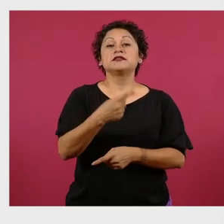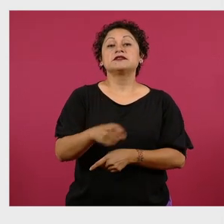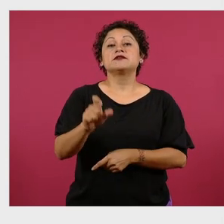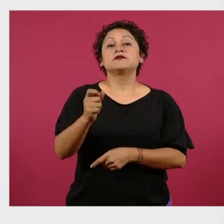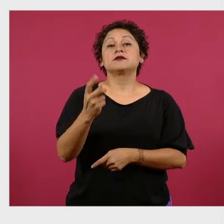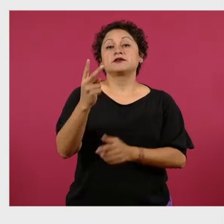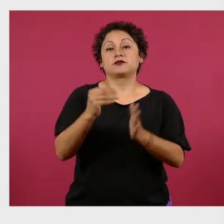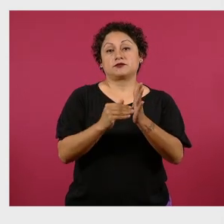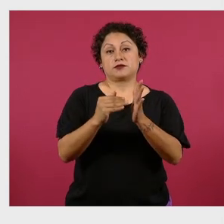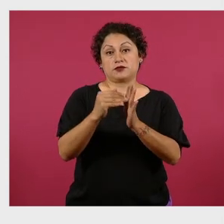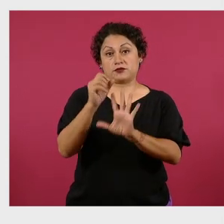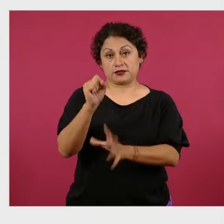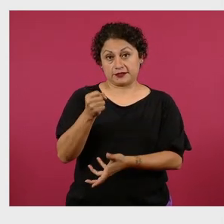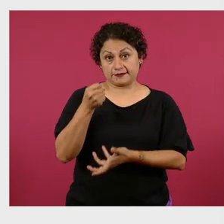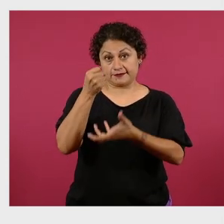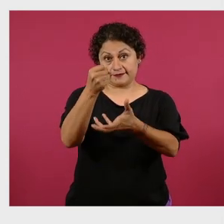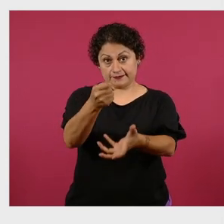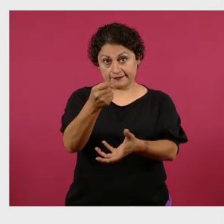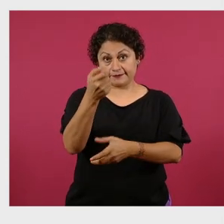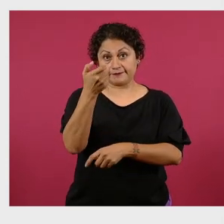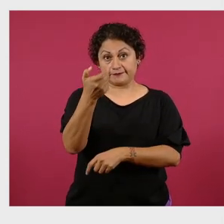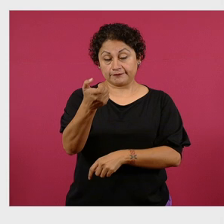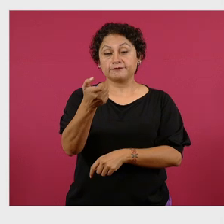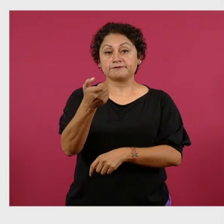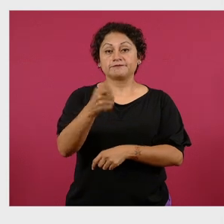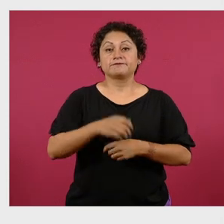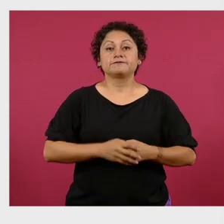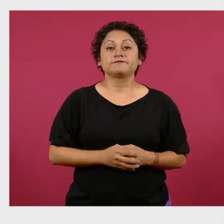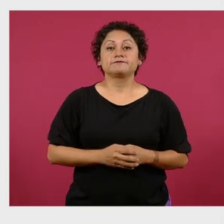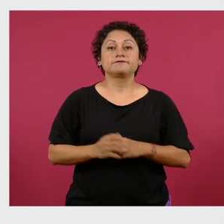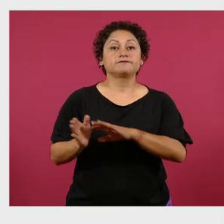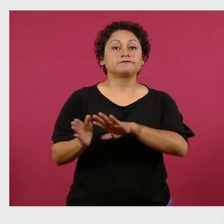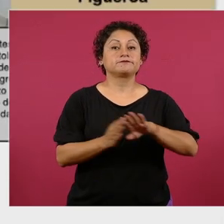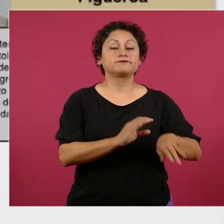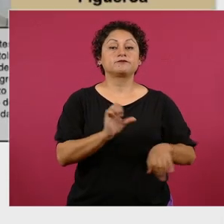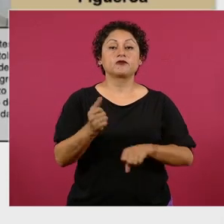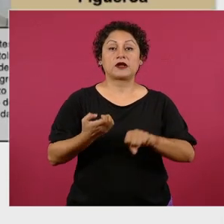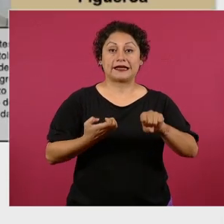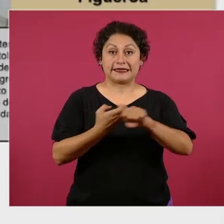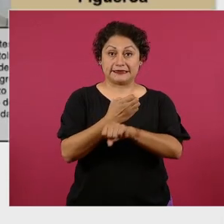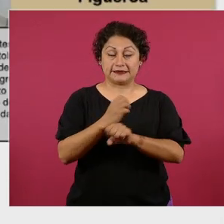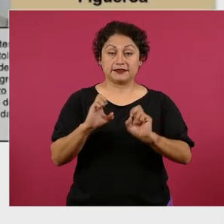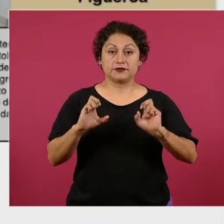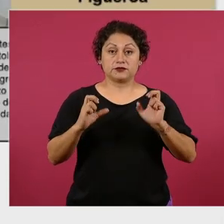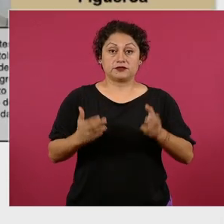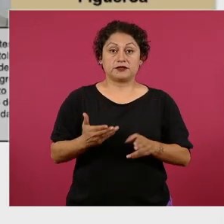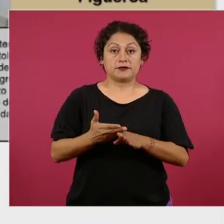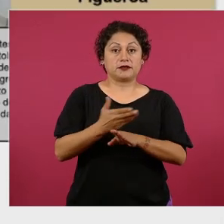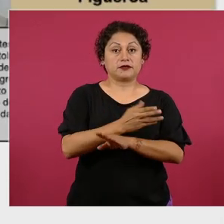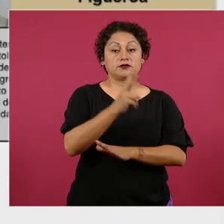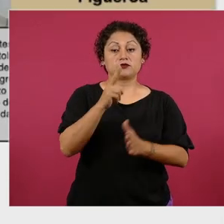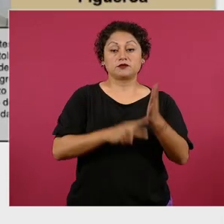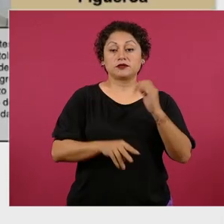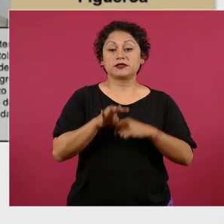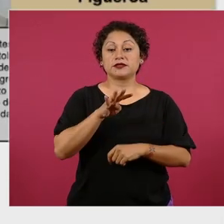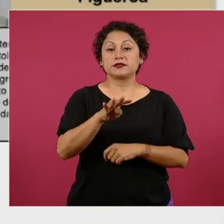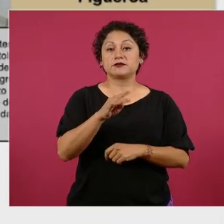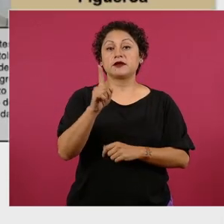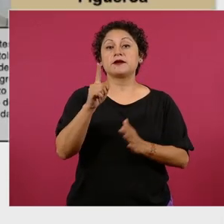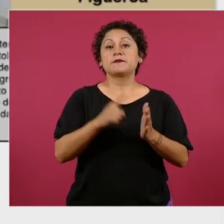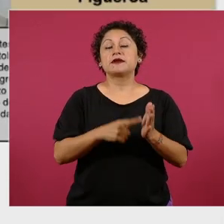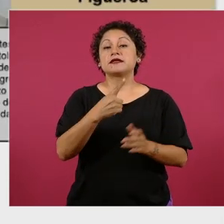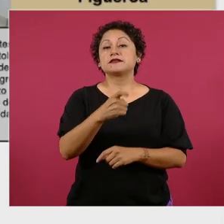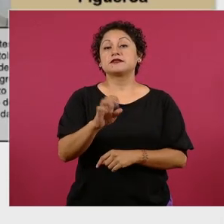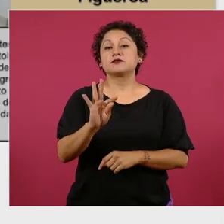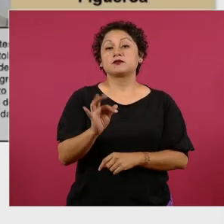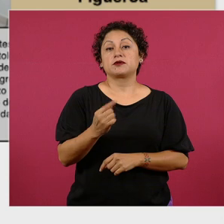el 79 por ciento del monto total del programa. En el caso de Chiapas, en 2019 se contaba con mil 141 médicas, médicos